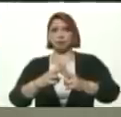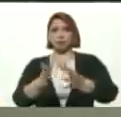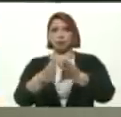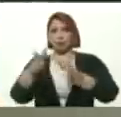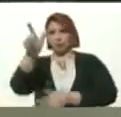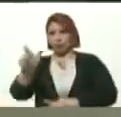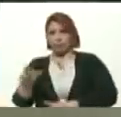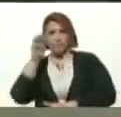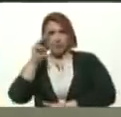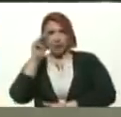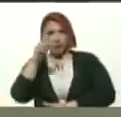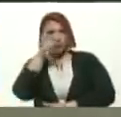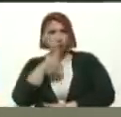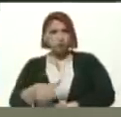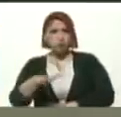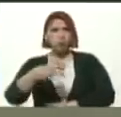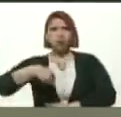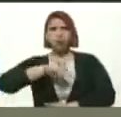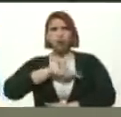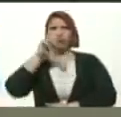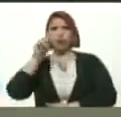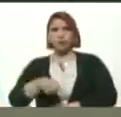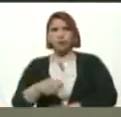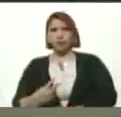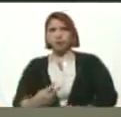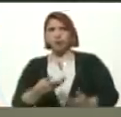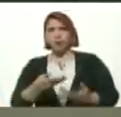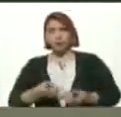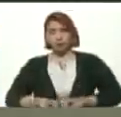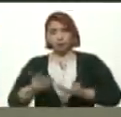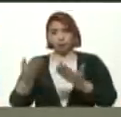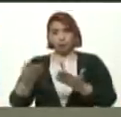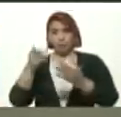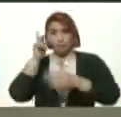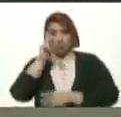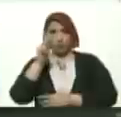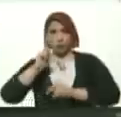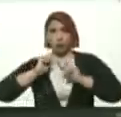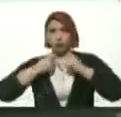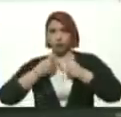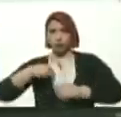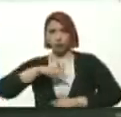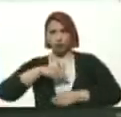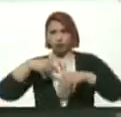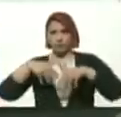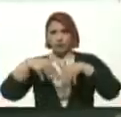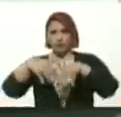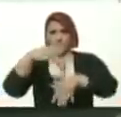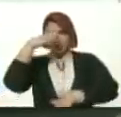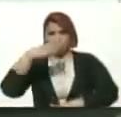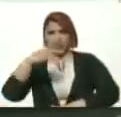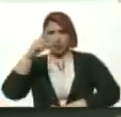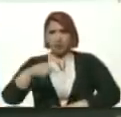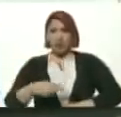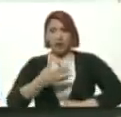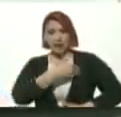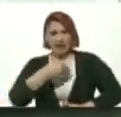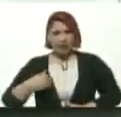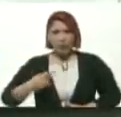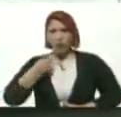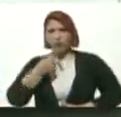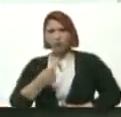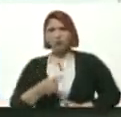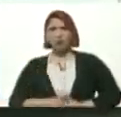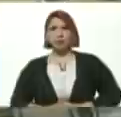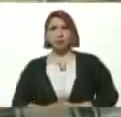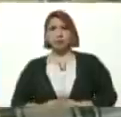Maestro Del pueblo Nosotros Nosotros También Llevamos Al profesor Aristóbulo En nuestra Militancia Presidente Y queremos Decirle